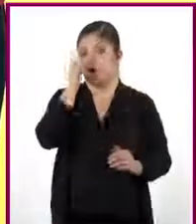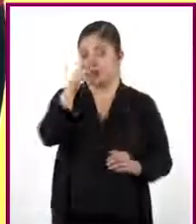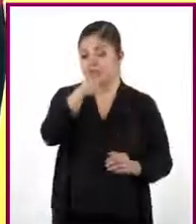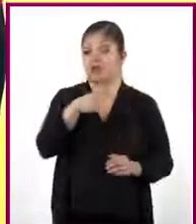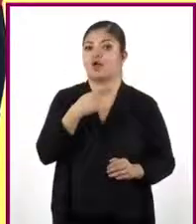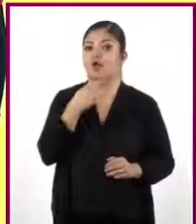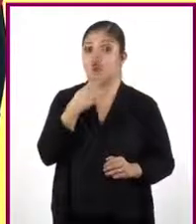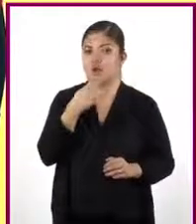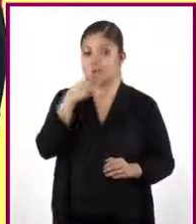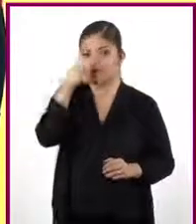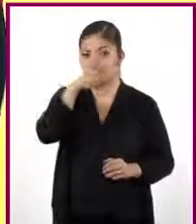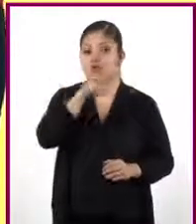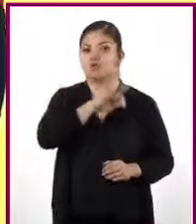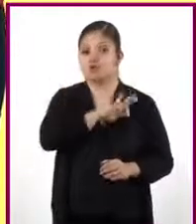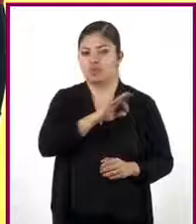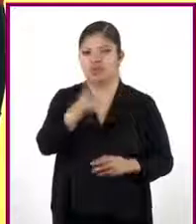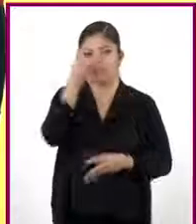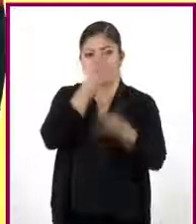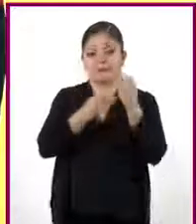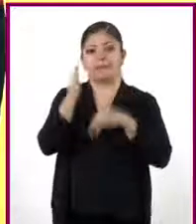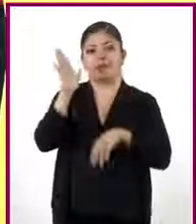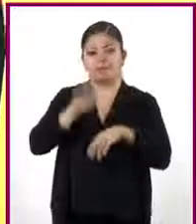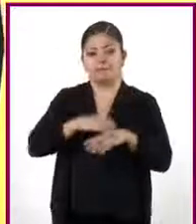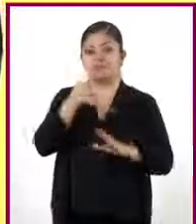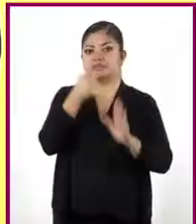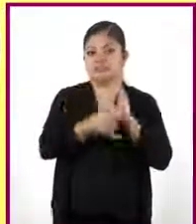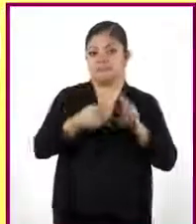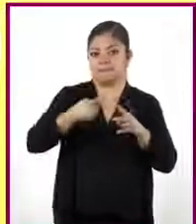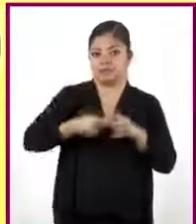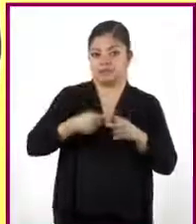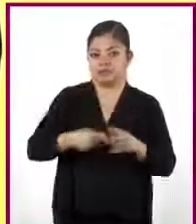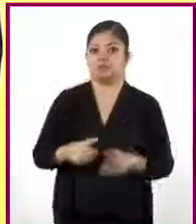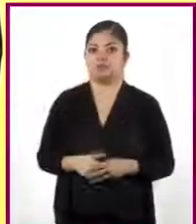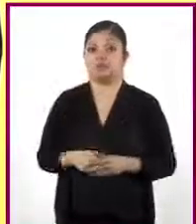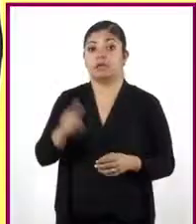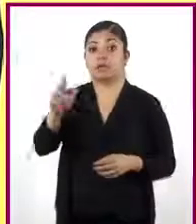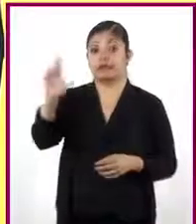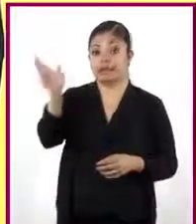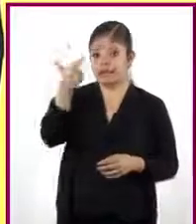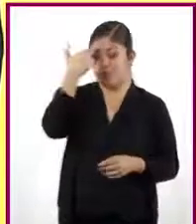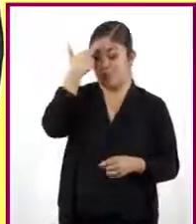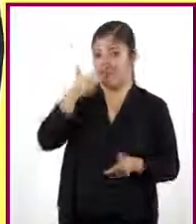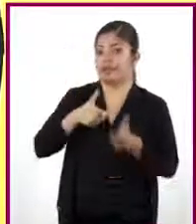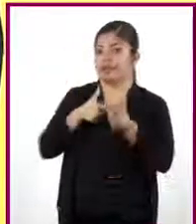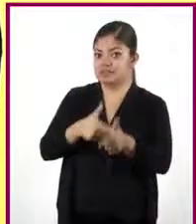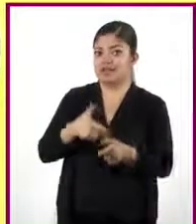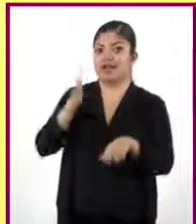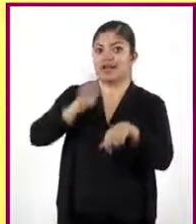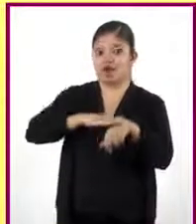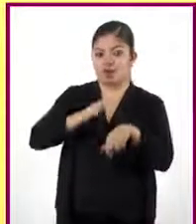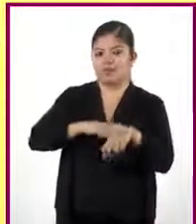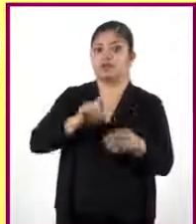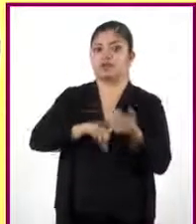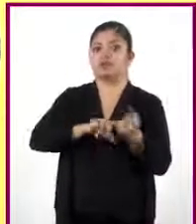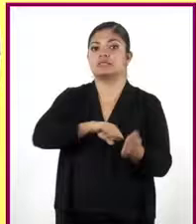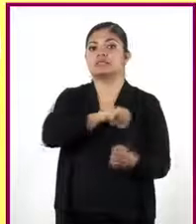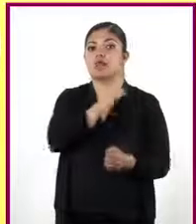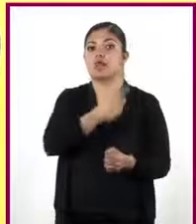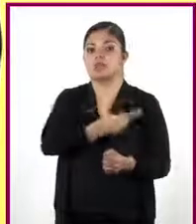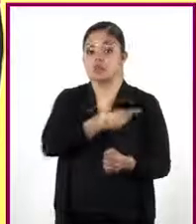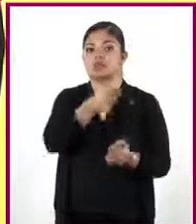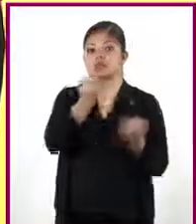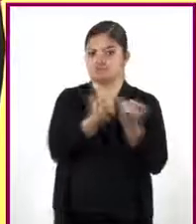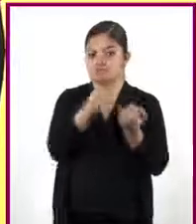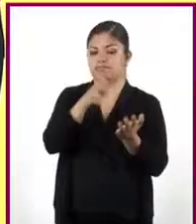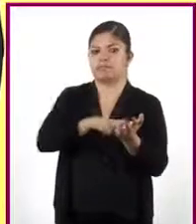haya sido útil para reforzar sus conocimientos en matemáticas. Recuerden seguir las recomendaciones en materia de salud y poner